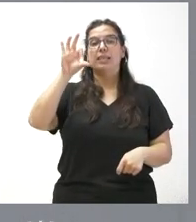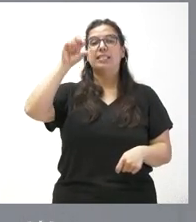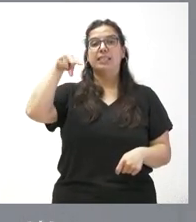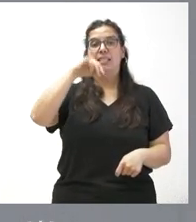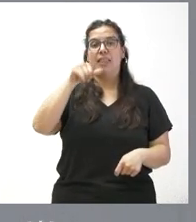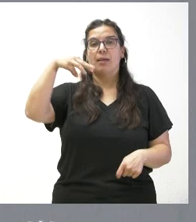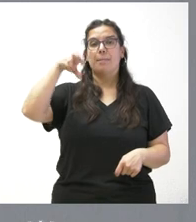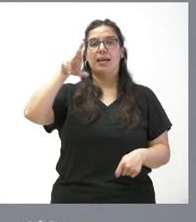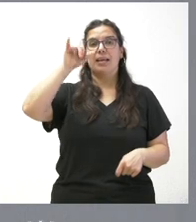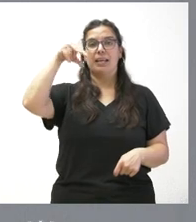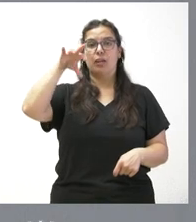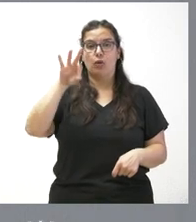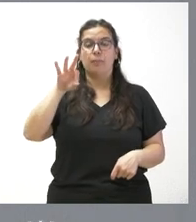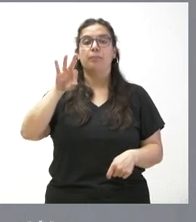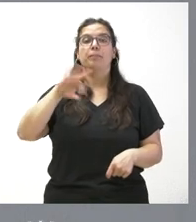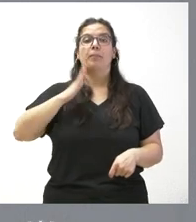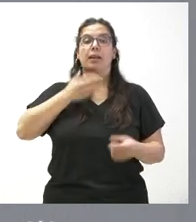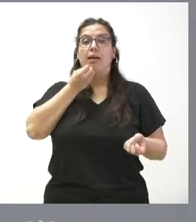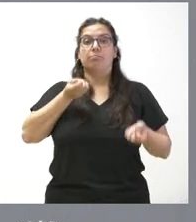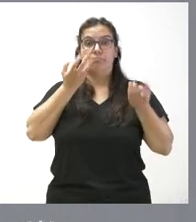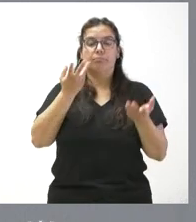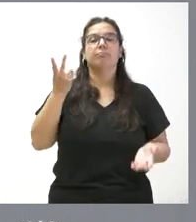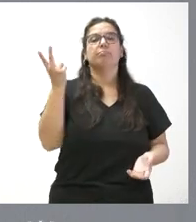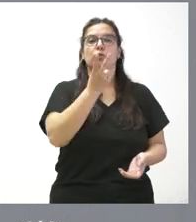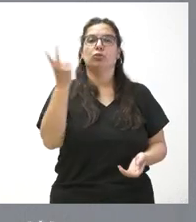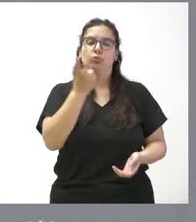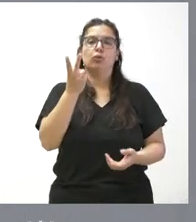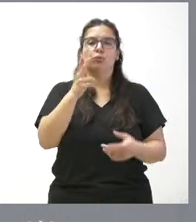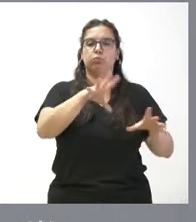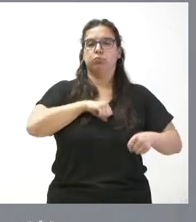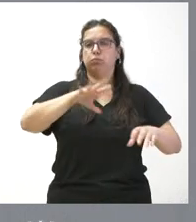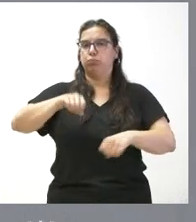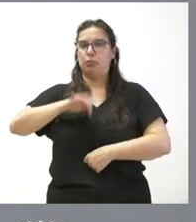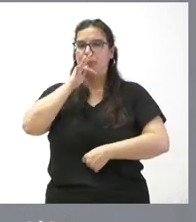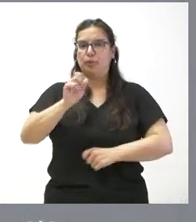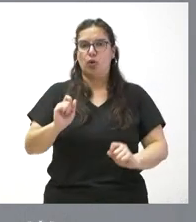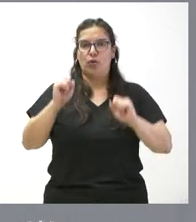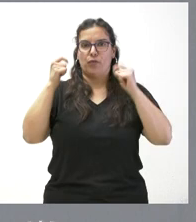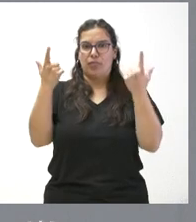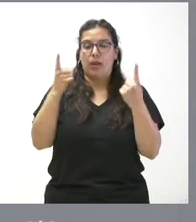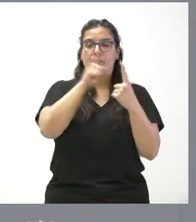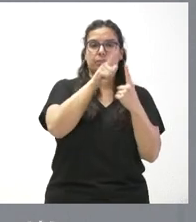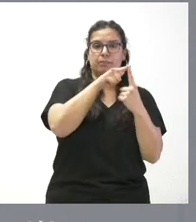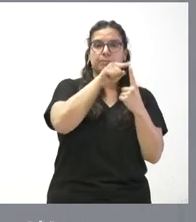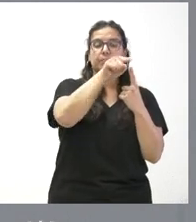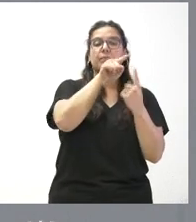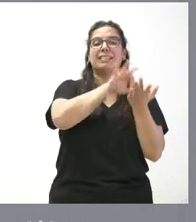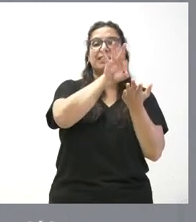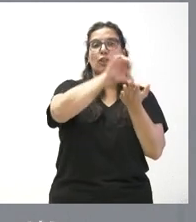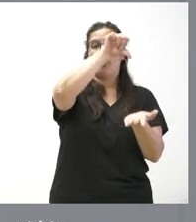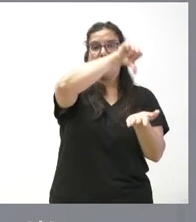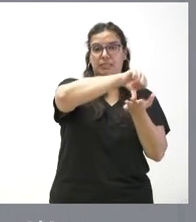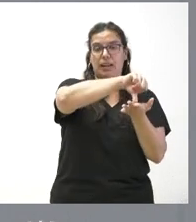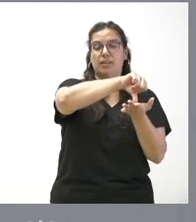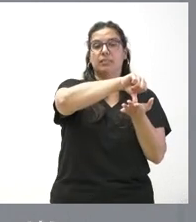Les informo que mañana ambos tomarán posesión, la una en los servicios centrales